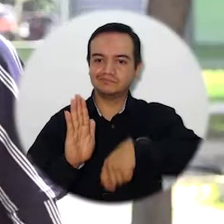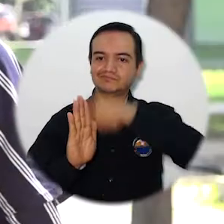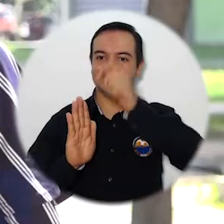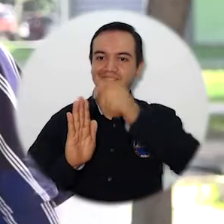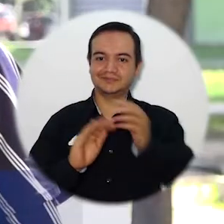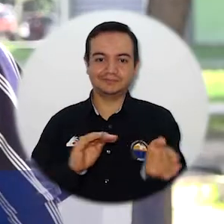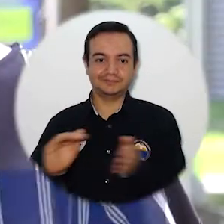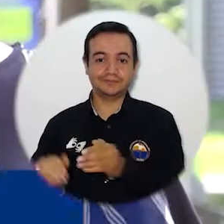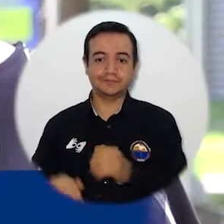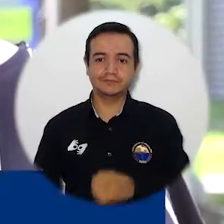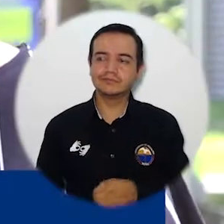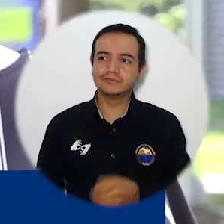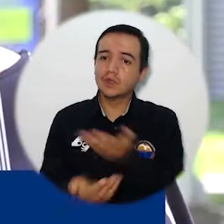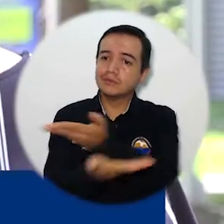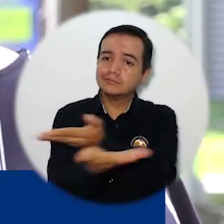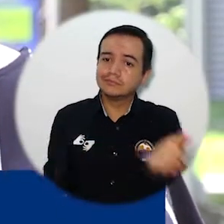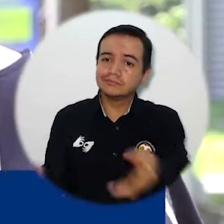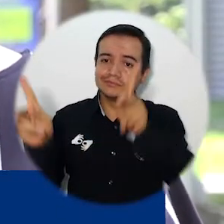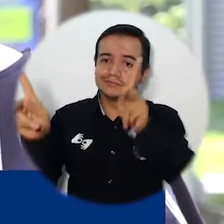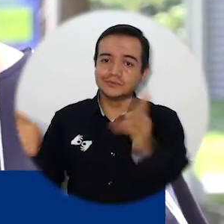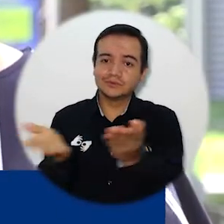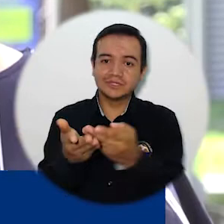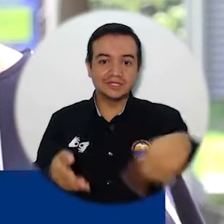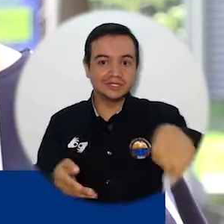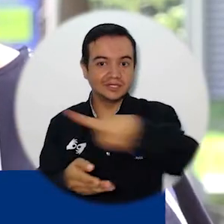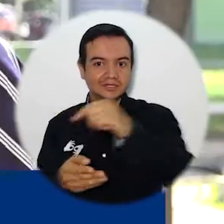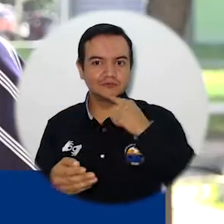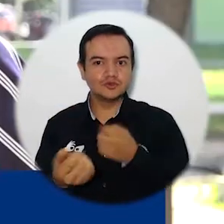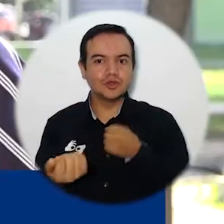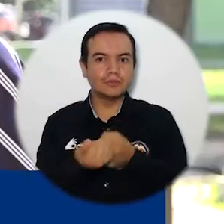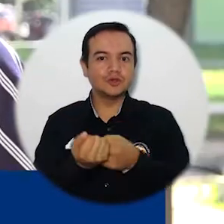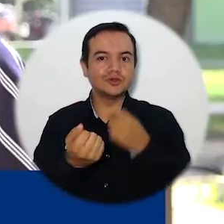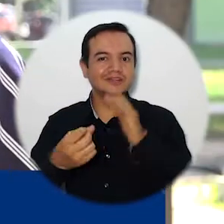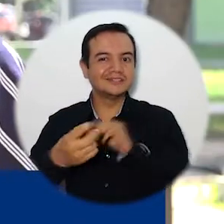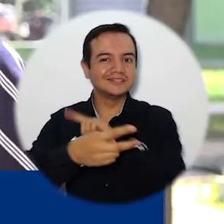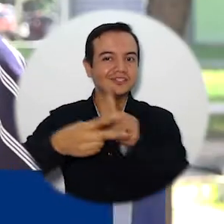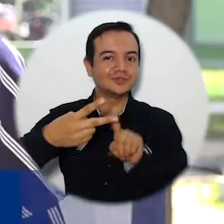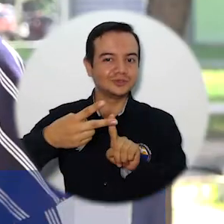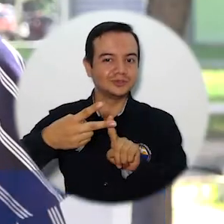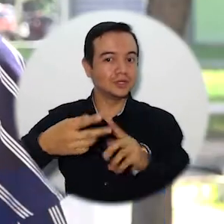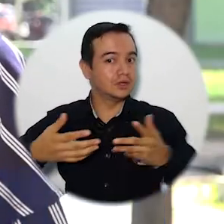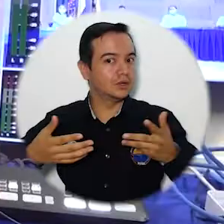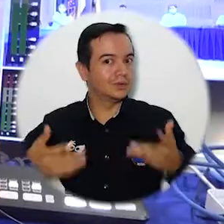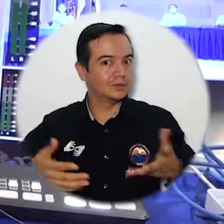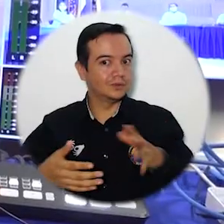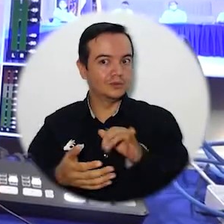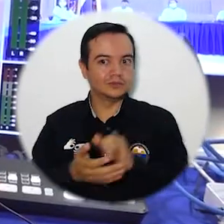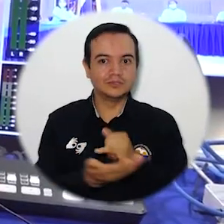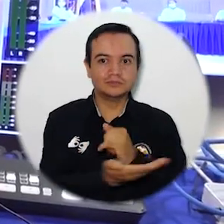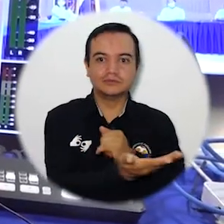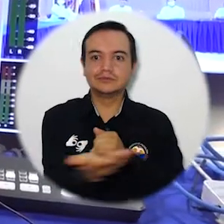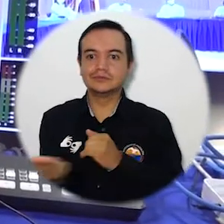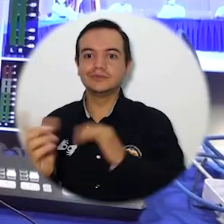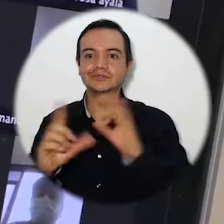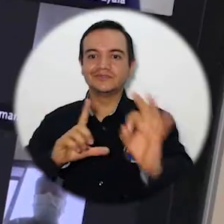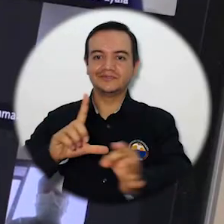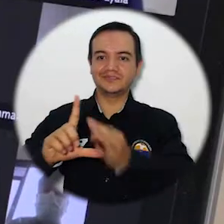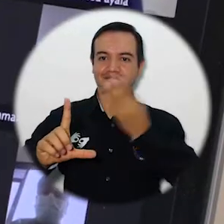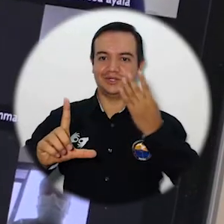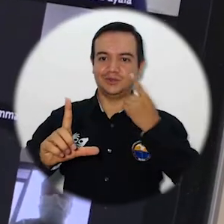Queridos estudiantes, somos el factor 2 de este. Hoy te quiero invitar a que lo hagamos de forma virtual,